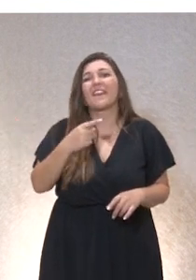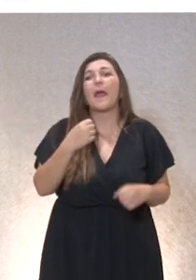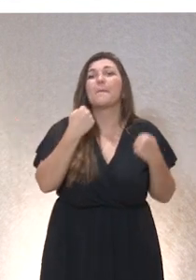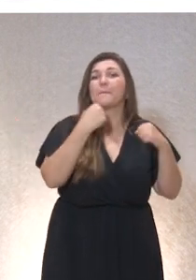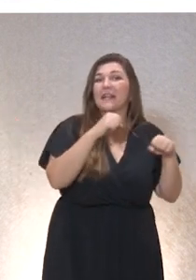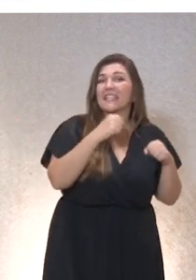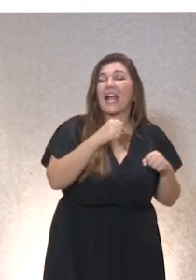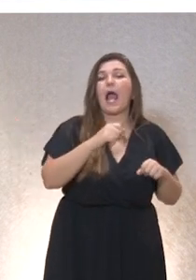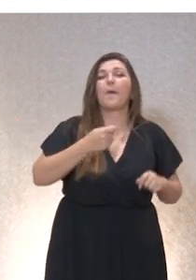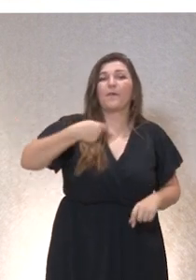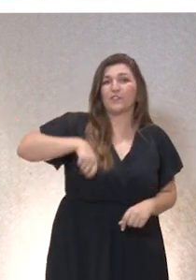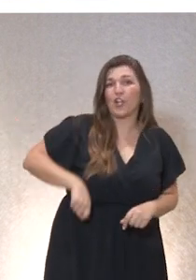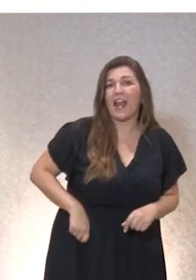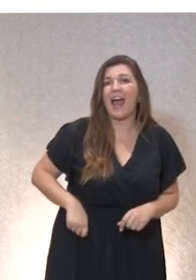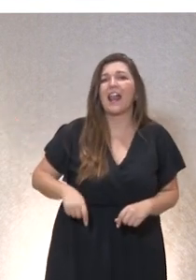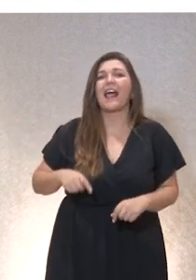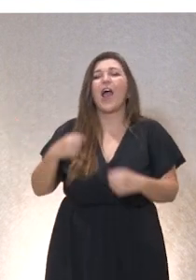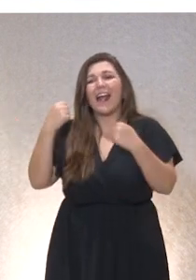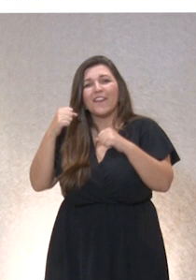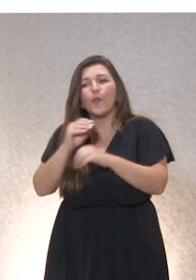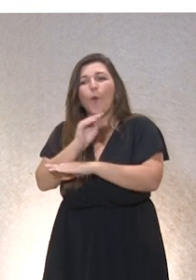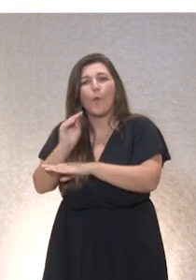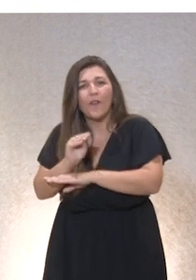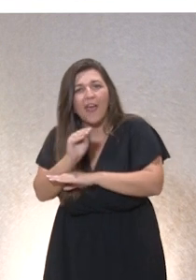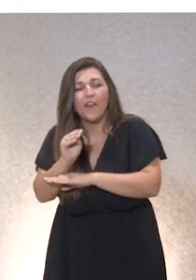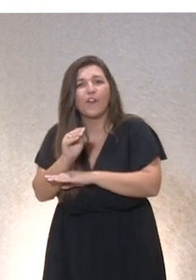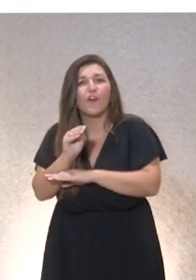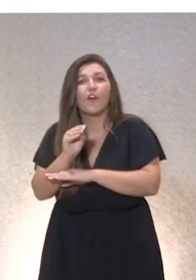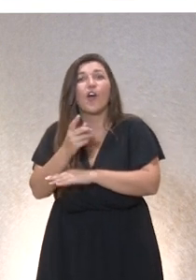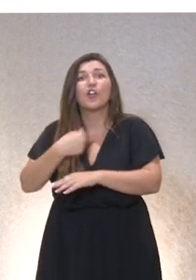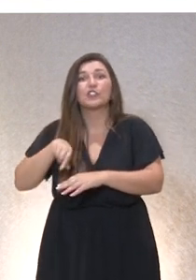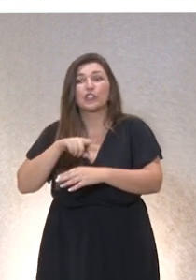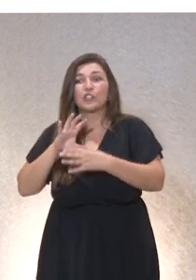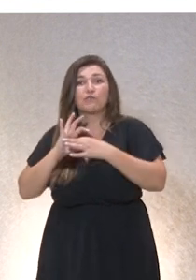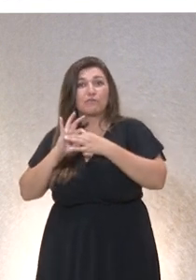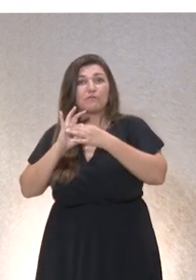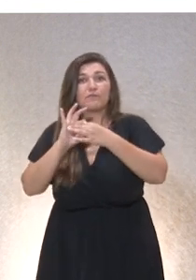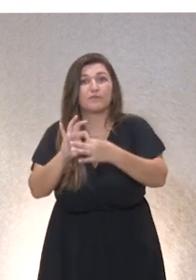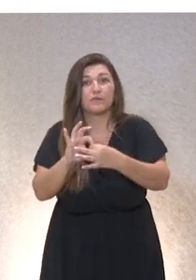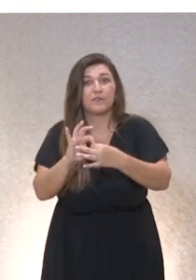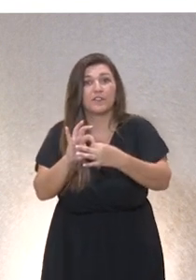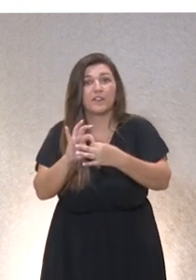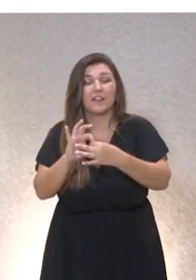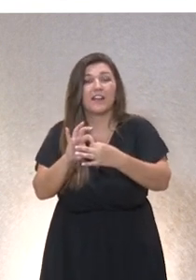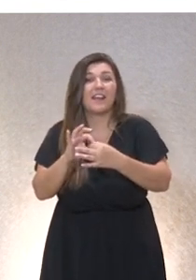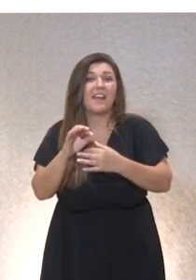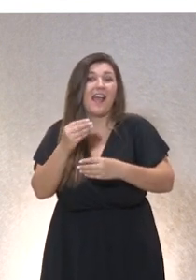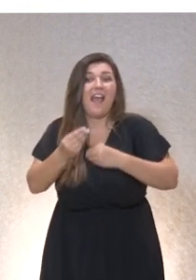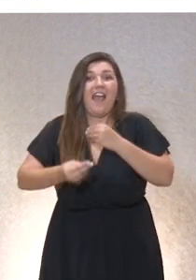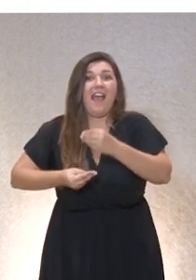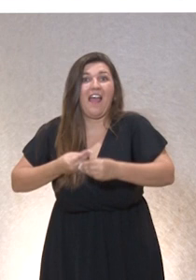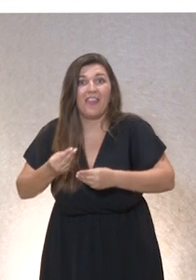profesionales o el ejercicio de los cuidados que realizamos son tareas vinculadas a lo que llamamos la aplicación, estamos